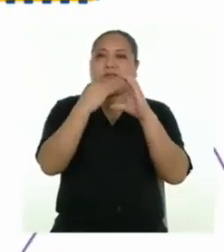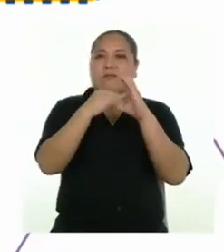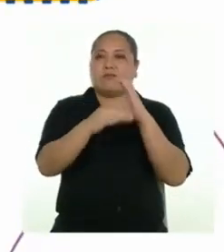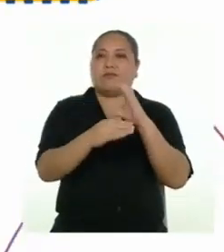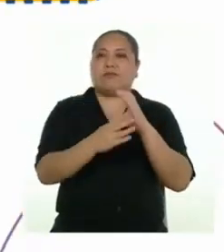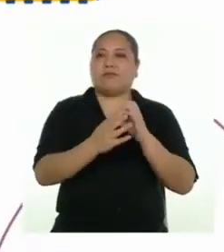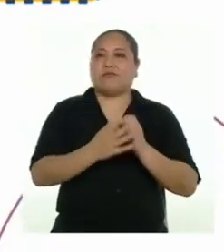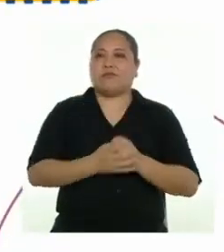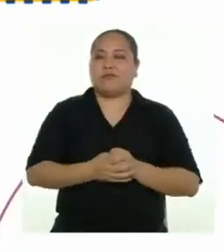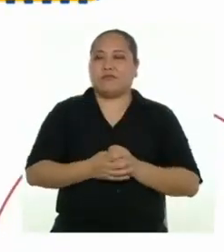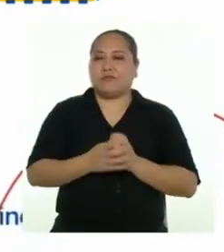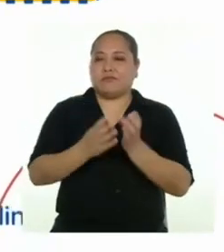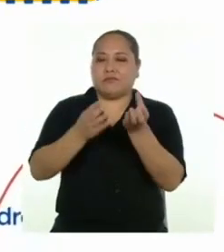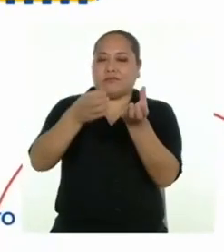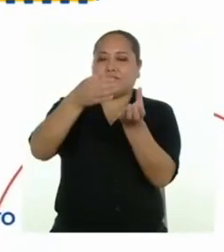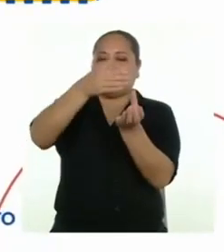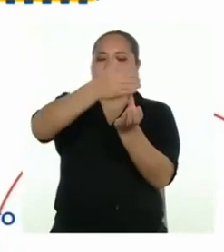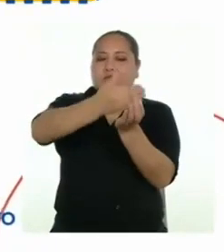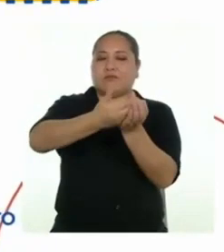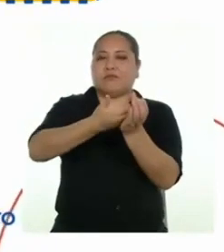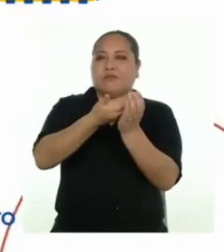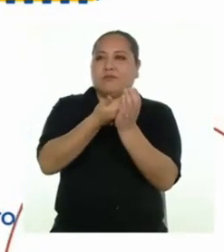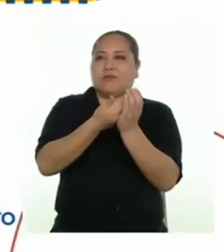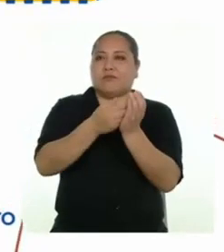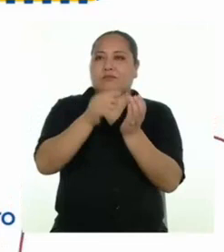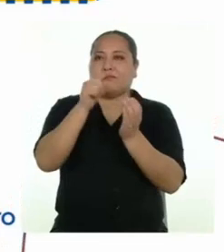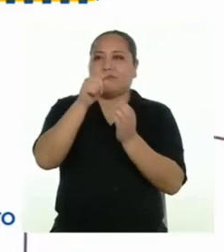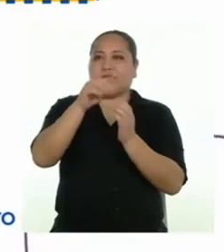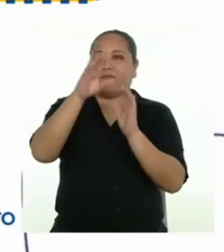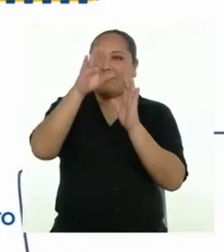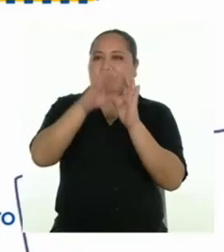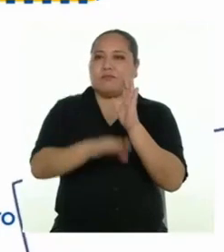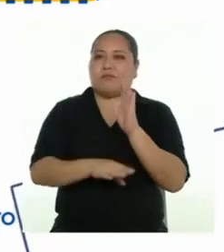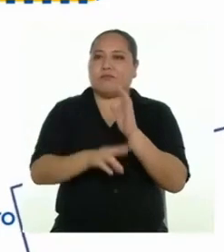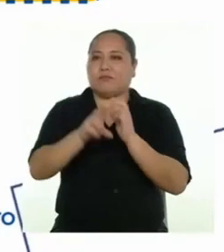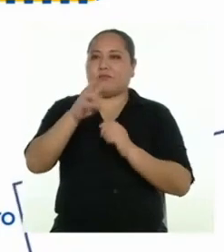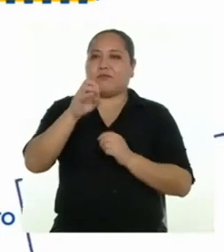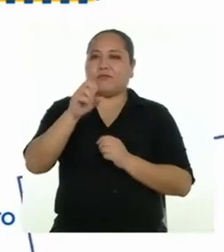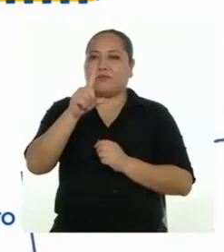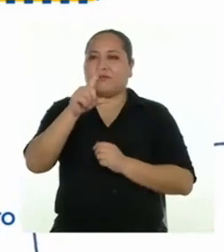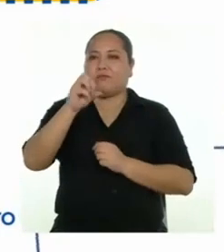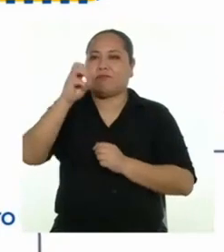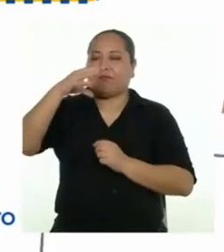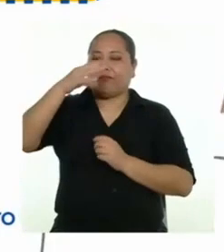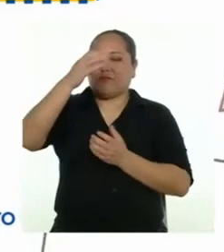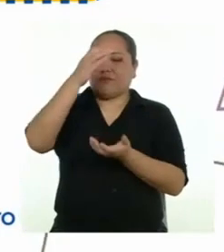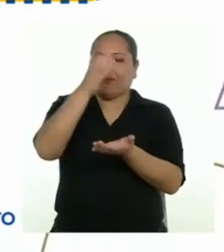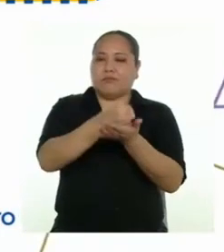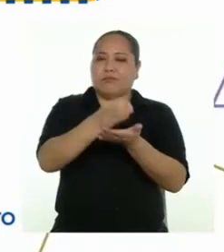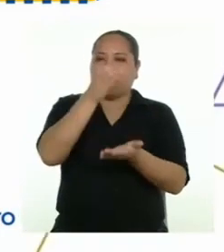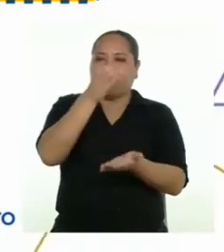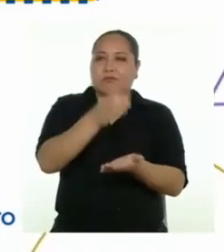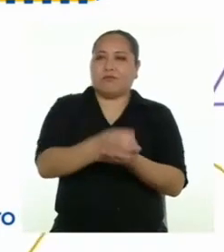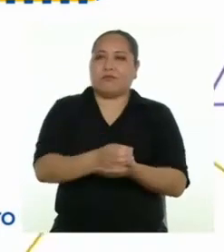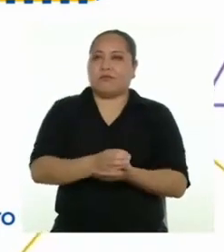relaciones, el volumen de la semisfera es menor que el volumen del cilindro.